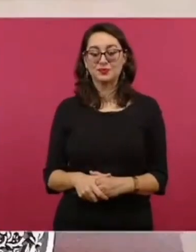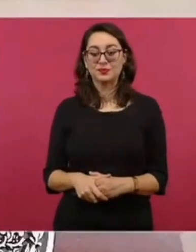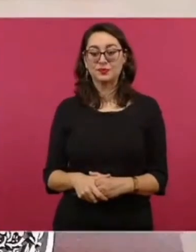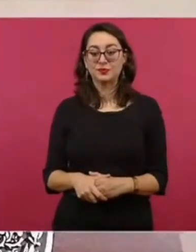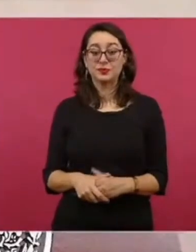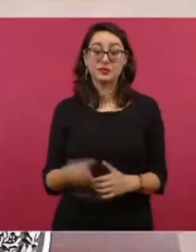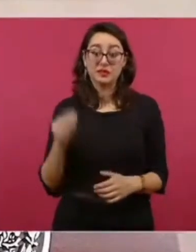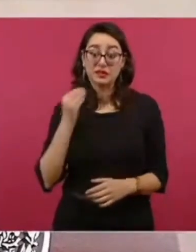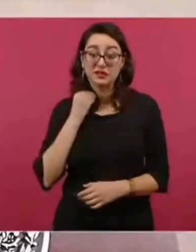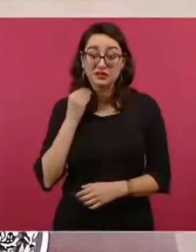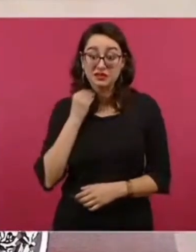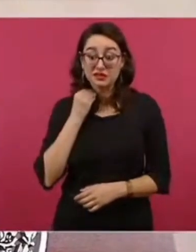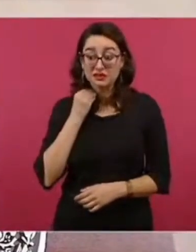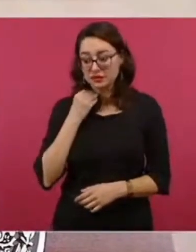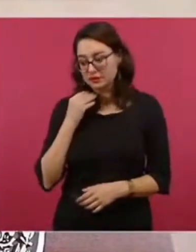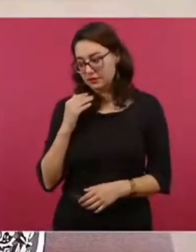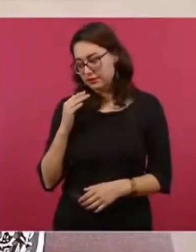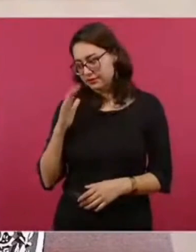de derecho ni hablamos.